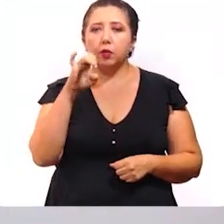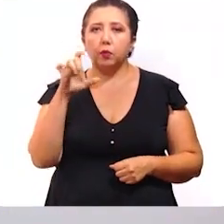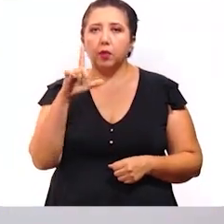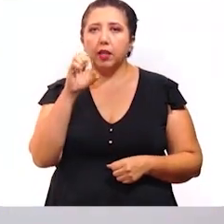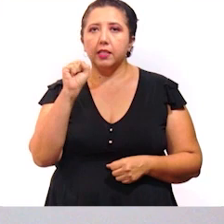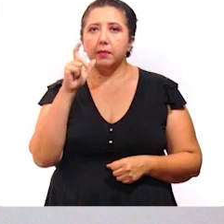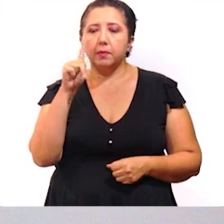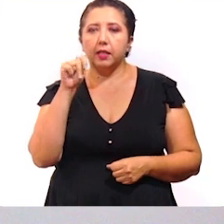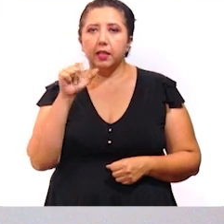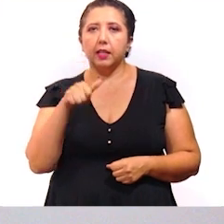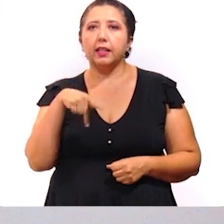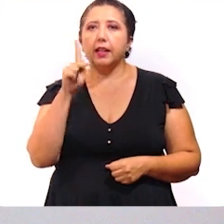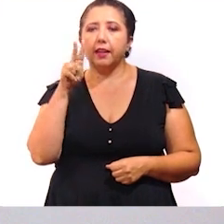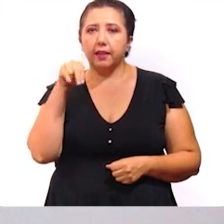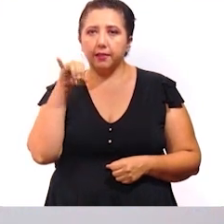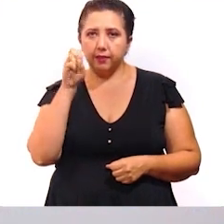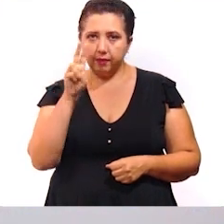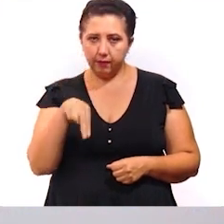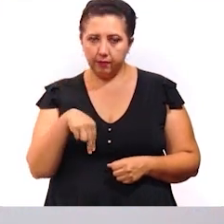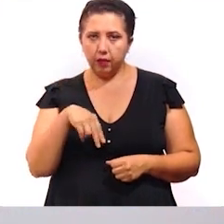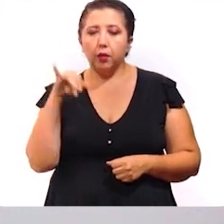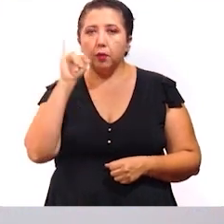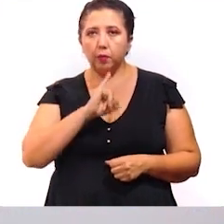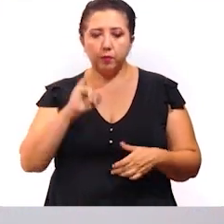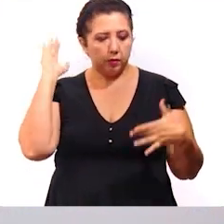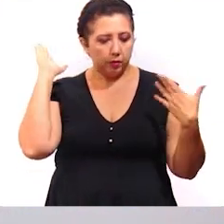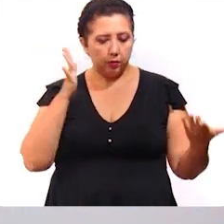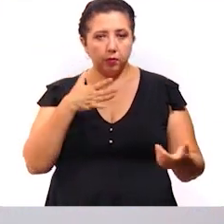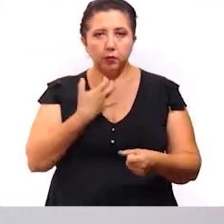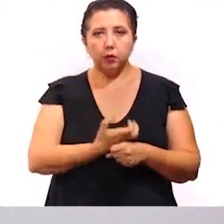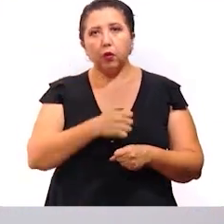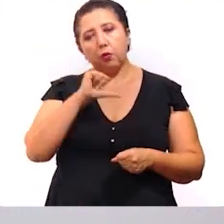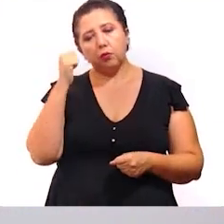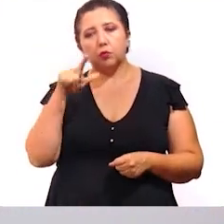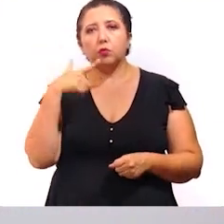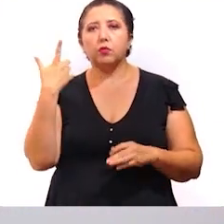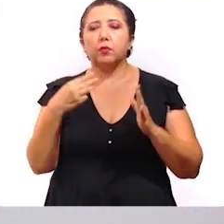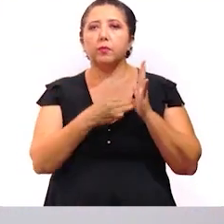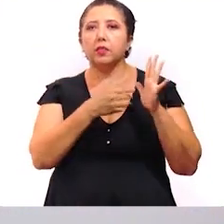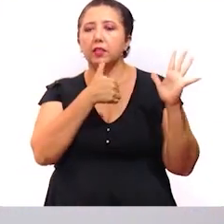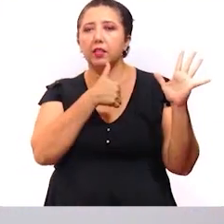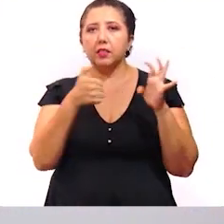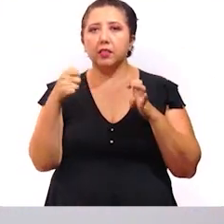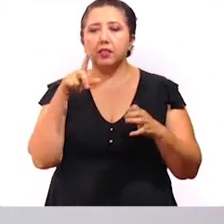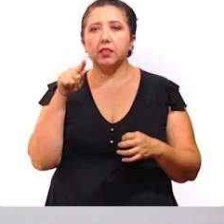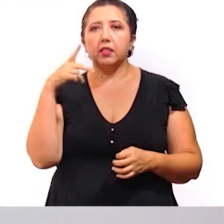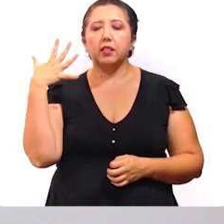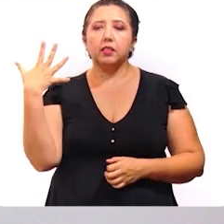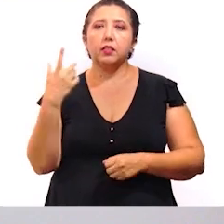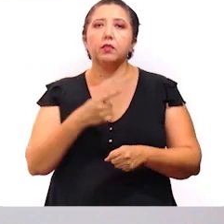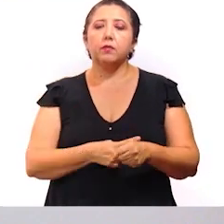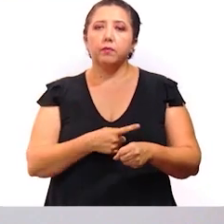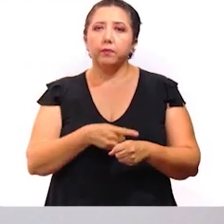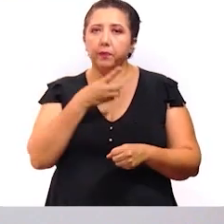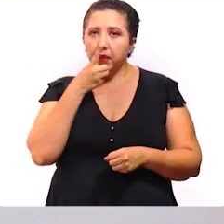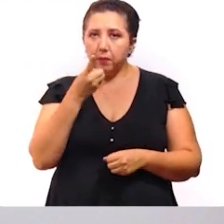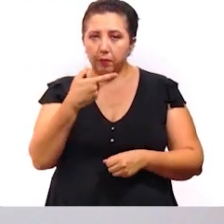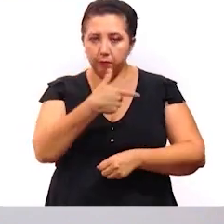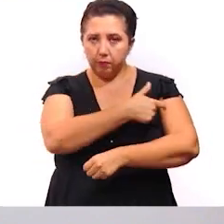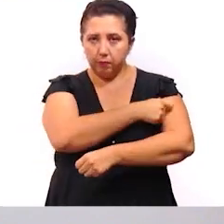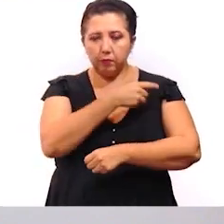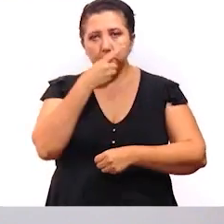Ticul, Espita y Canacín. El jueves arribaron al estado otras 12 mil 675 vacunas contra el coronavirus,